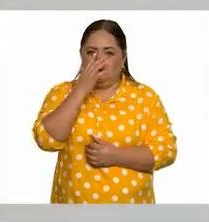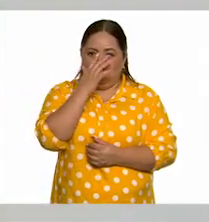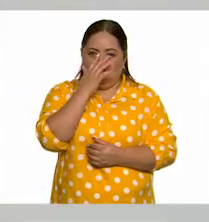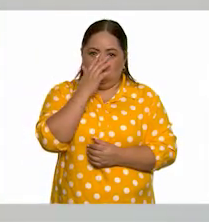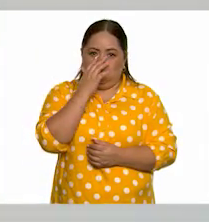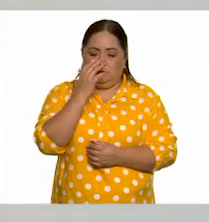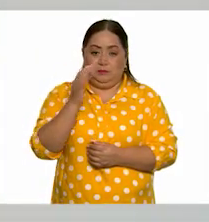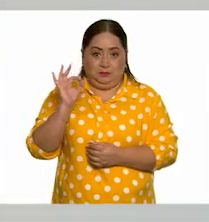Ajá.